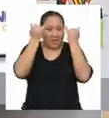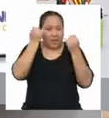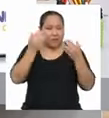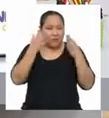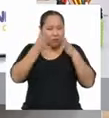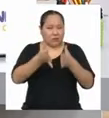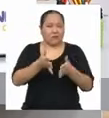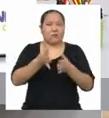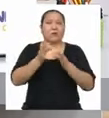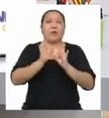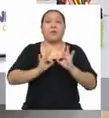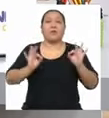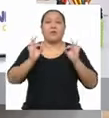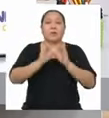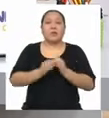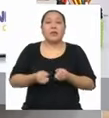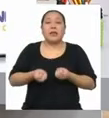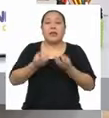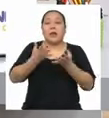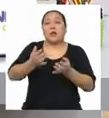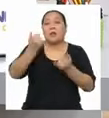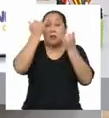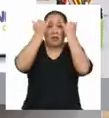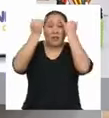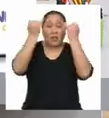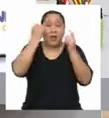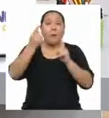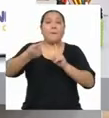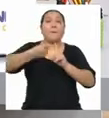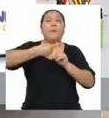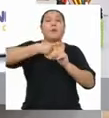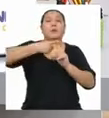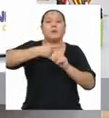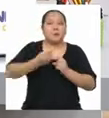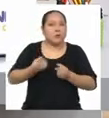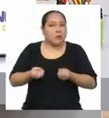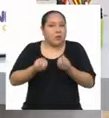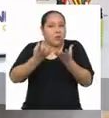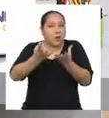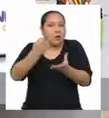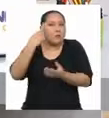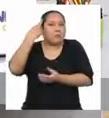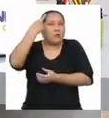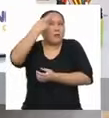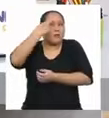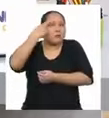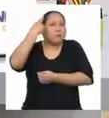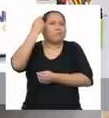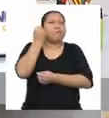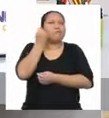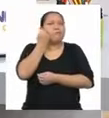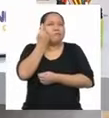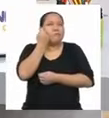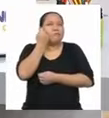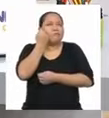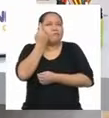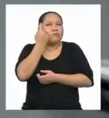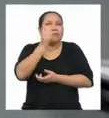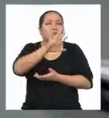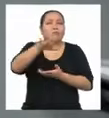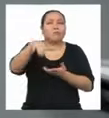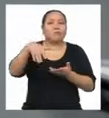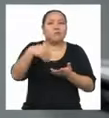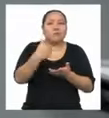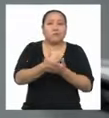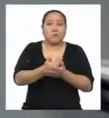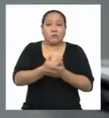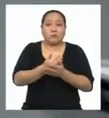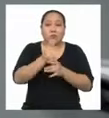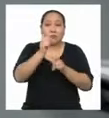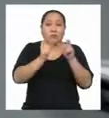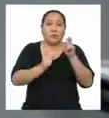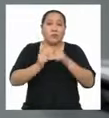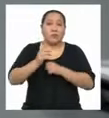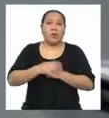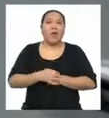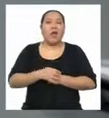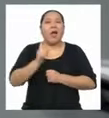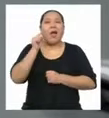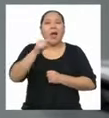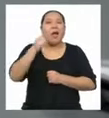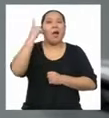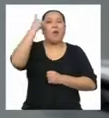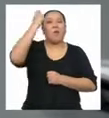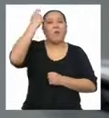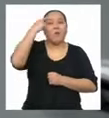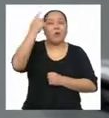proponer algo positivo, generar reflexión y concientizar a la población Una política pública,